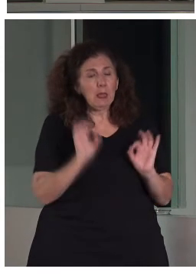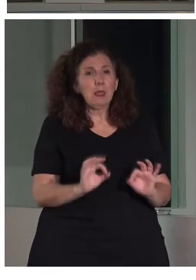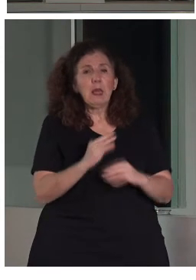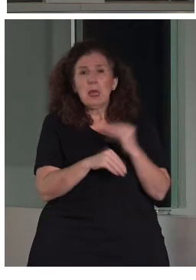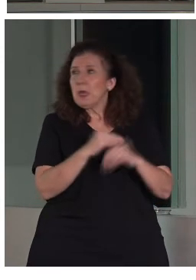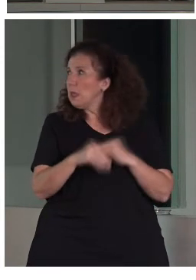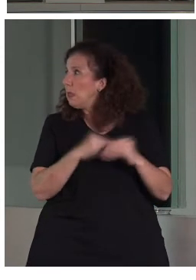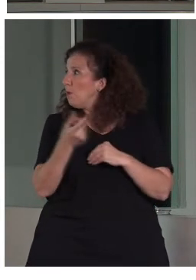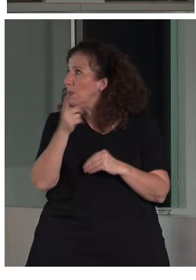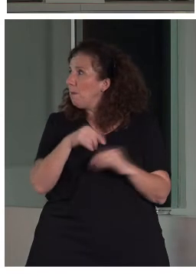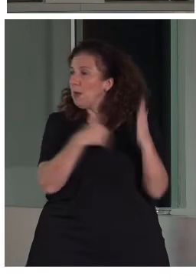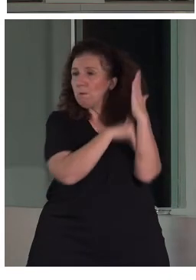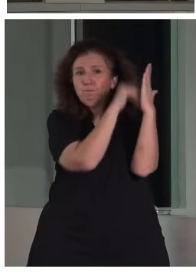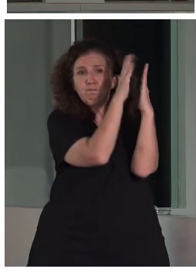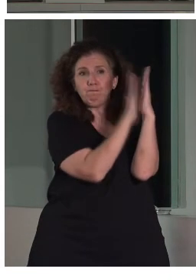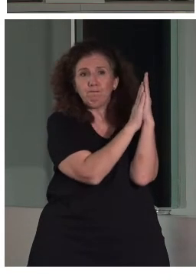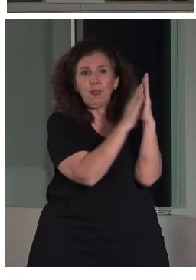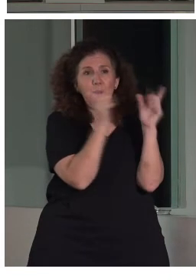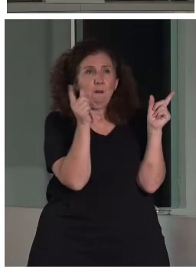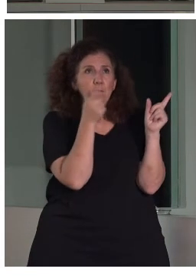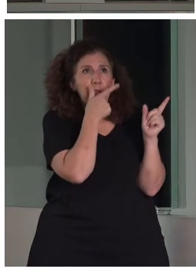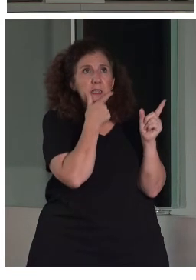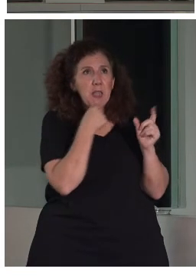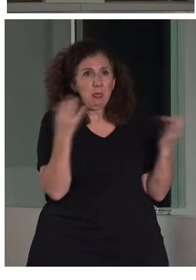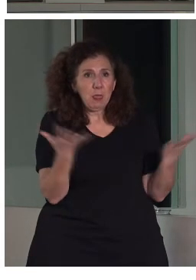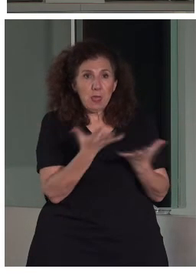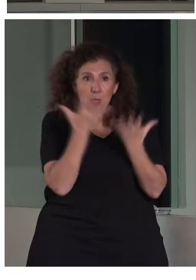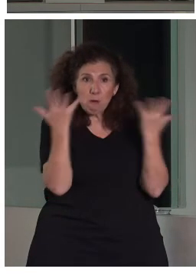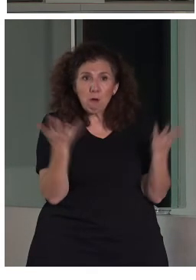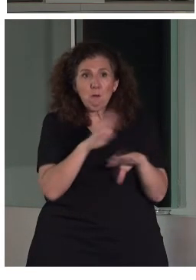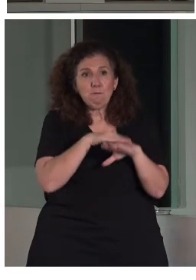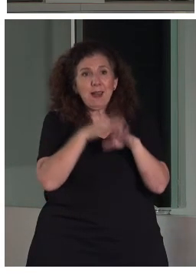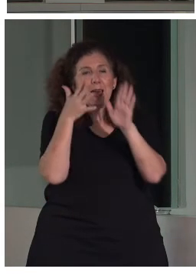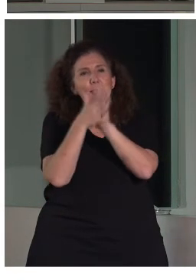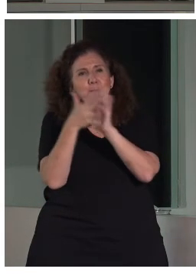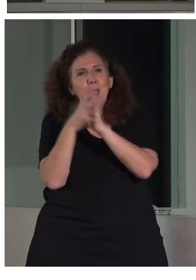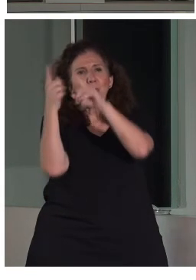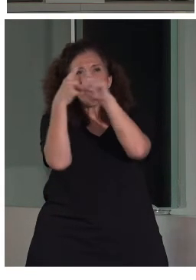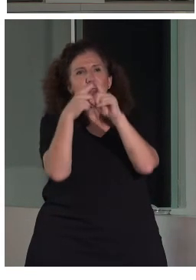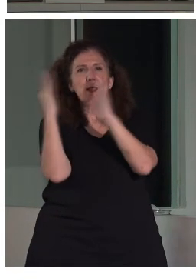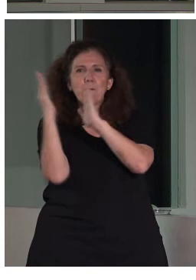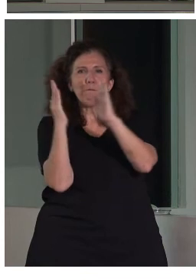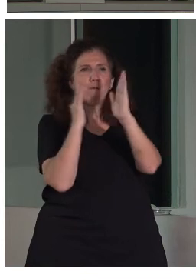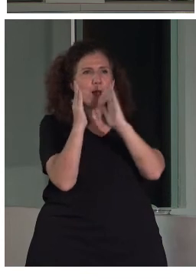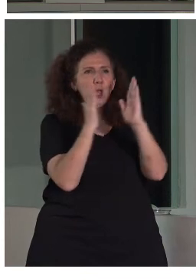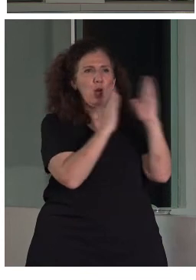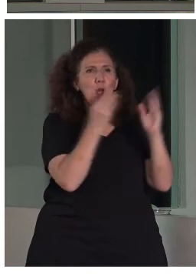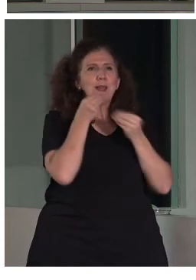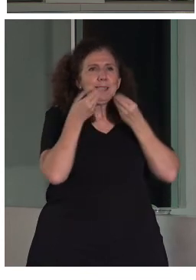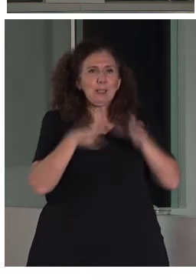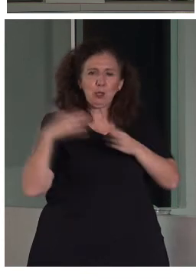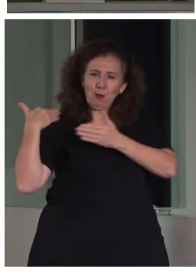sencillo para transmitir un poco los diferentes periodos históricos que se reflejan dentro del